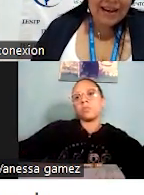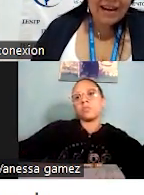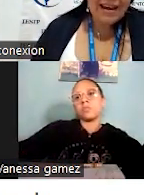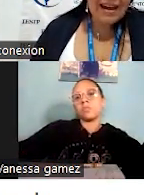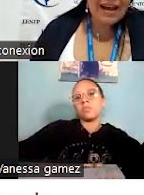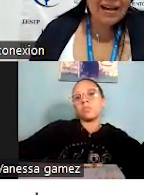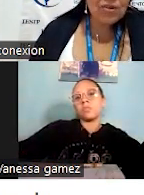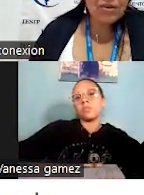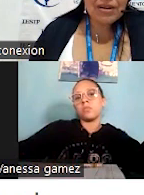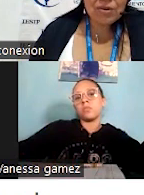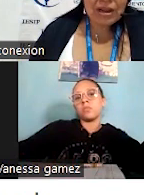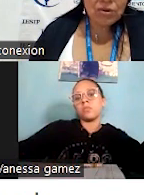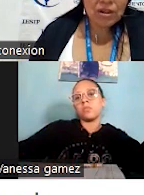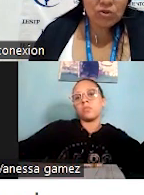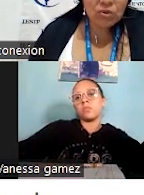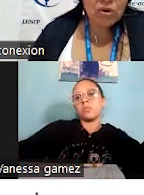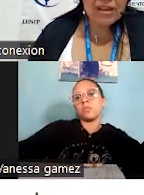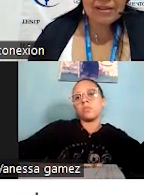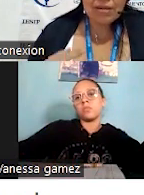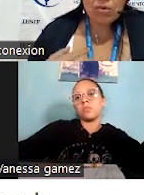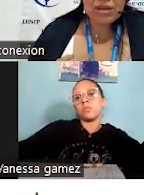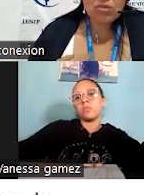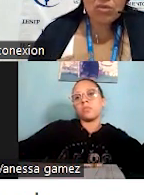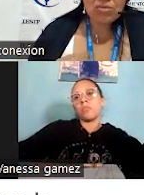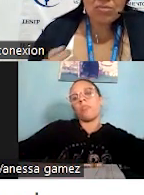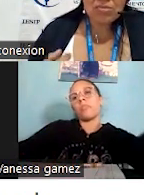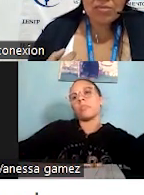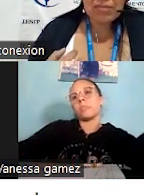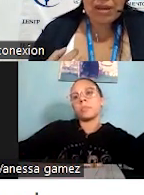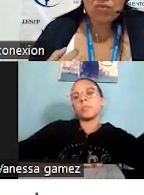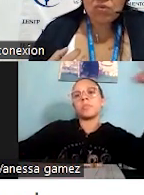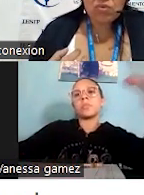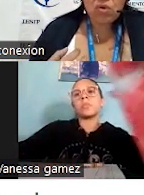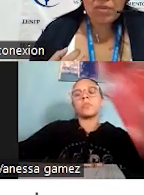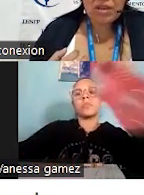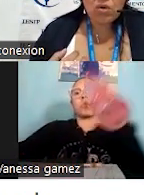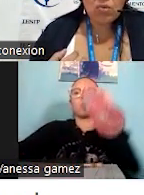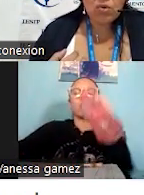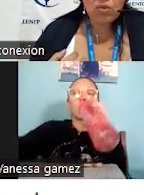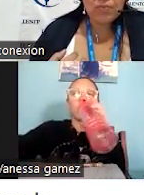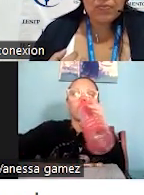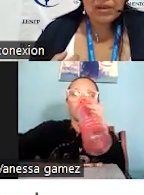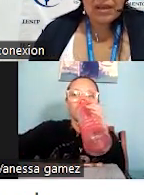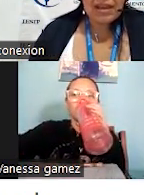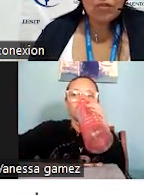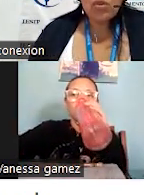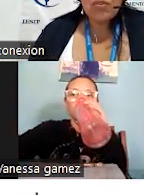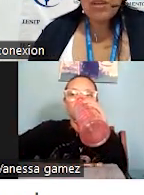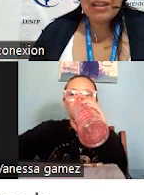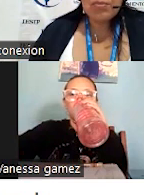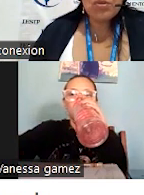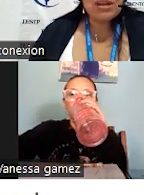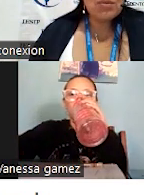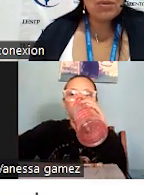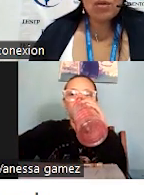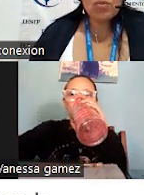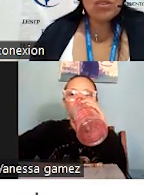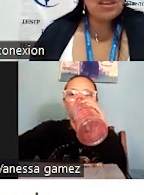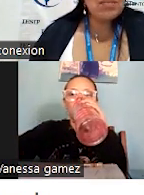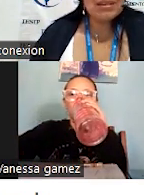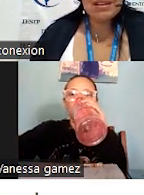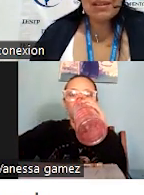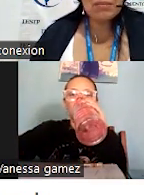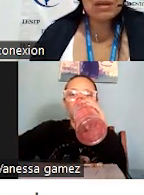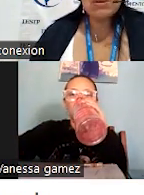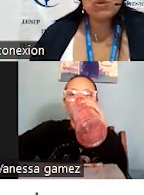a lo del tubo que en el momento me asustó, me incomodó. Estoy feliz porque de verdad